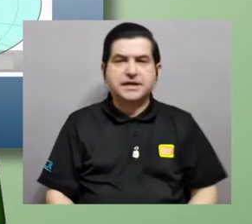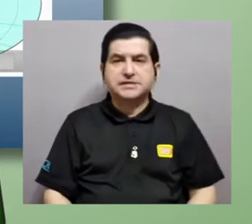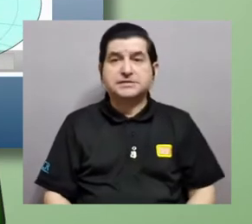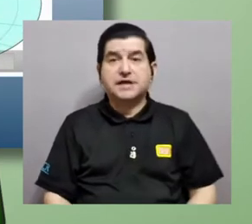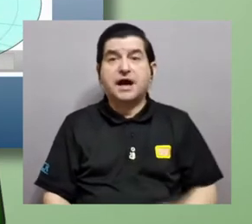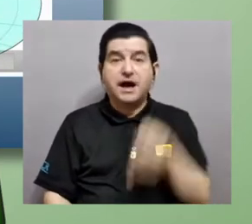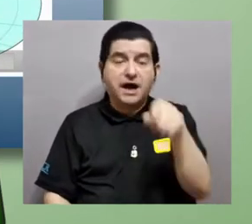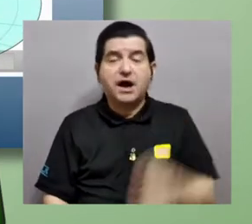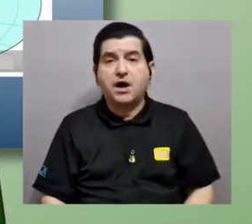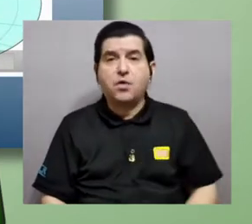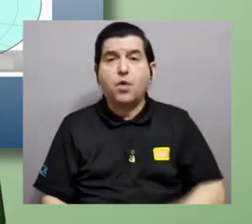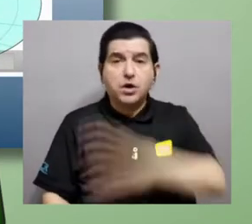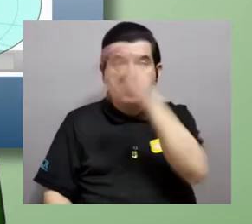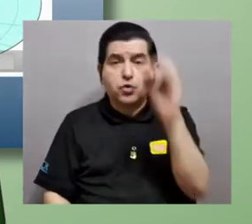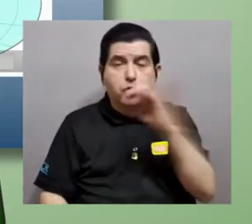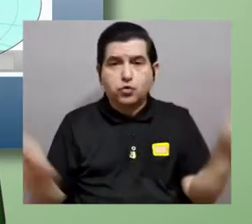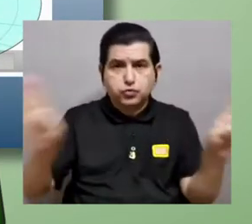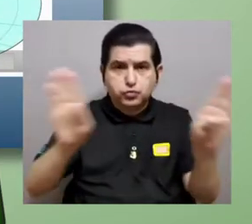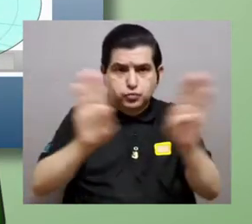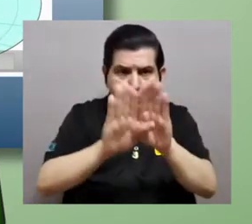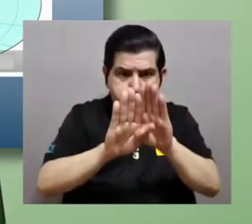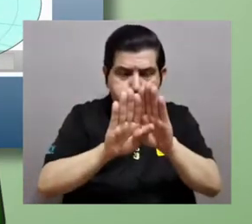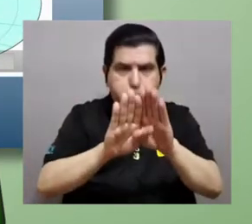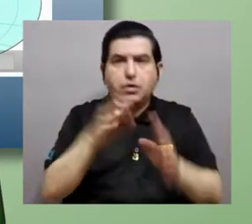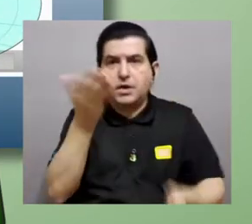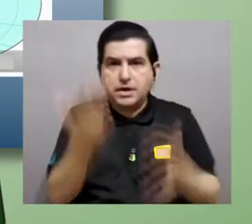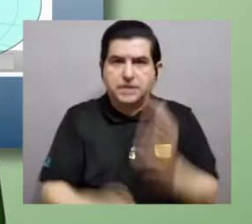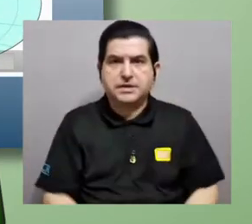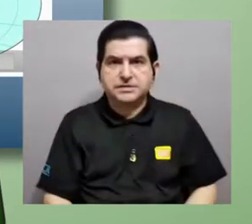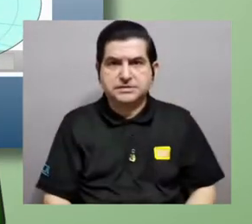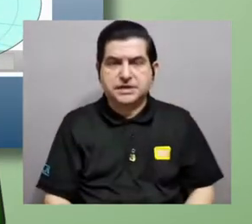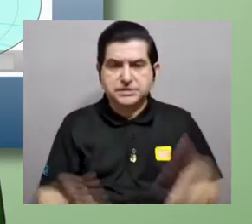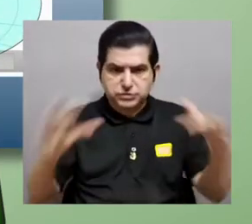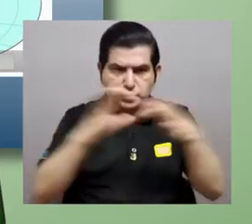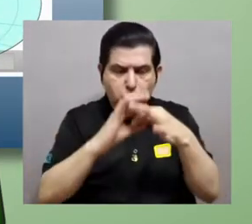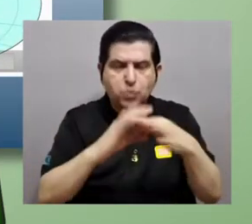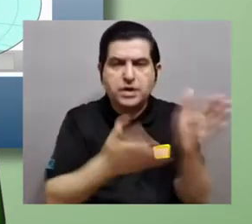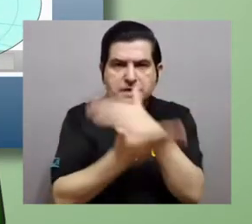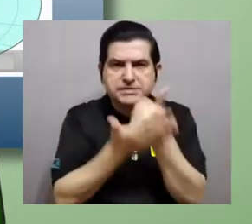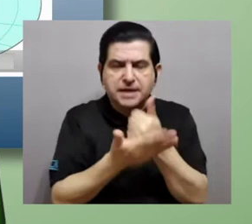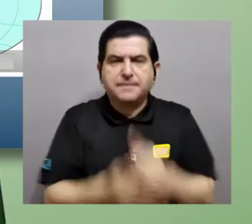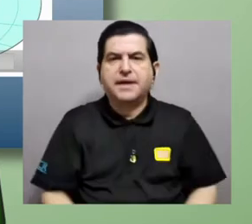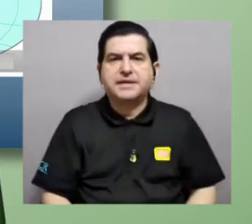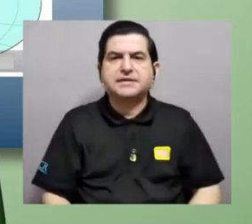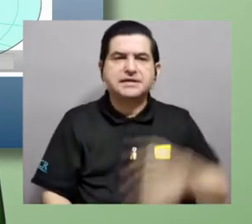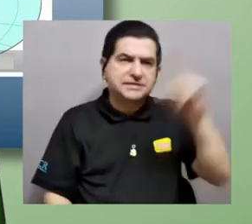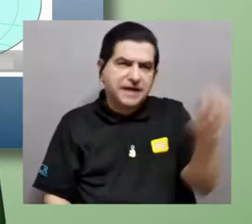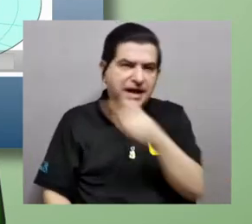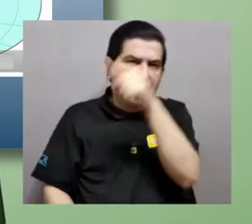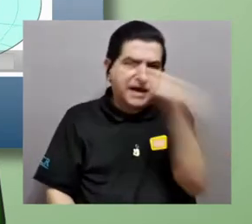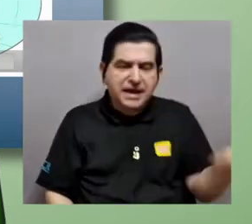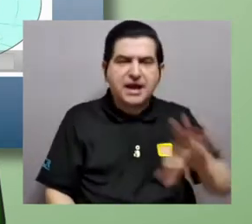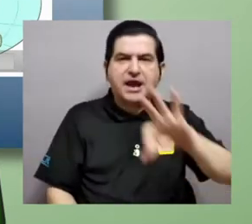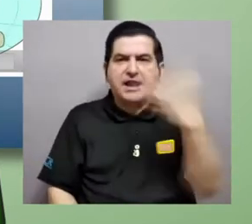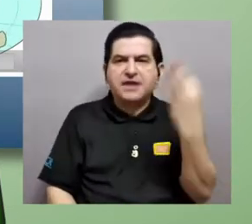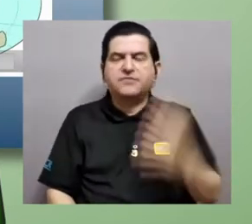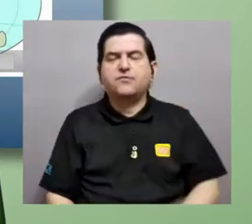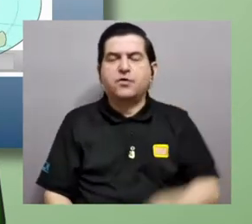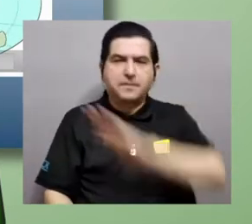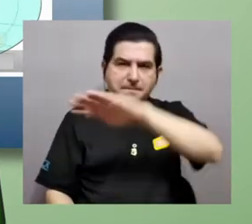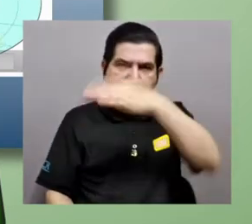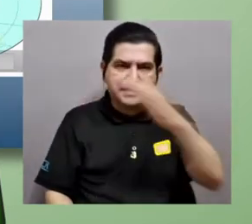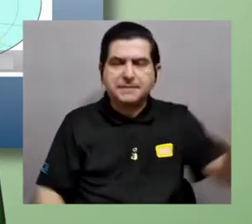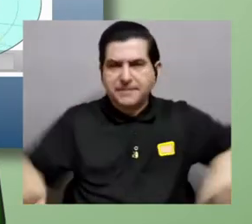se cierran océanos, como cuando hay bloques de supercontinentes, hay una extinción importante en las formas